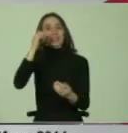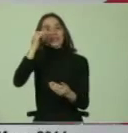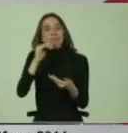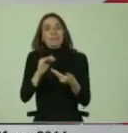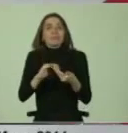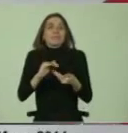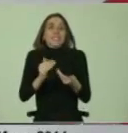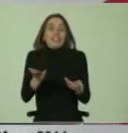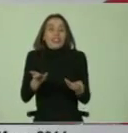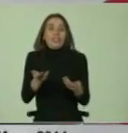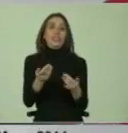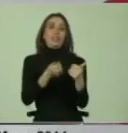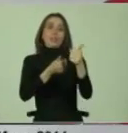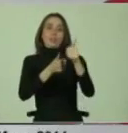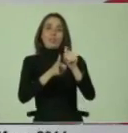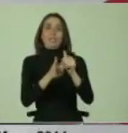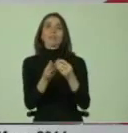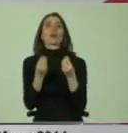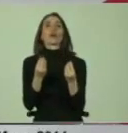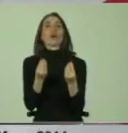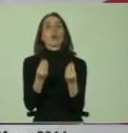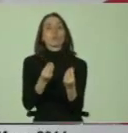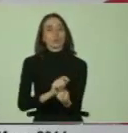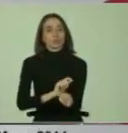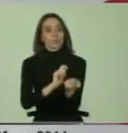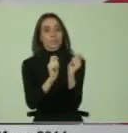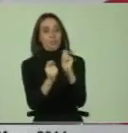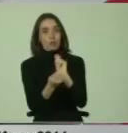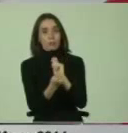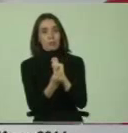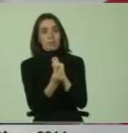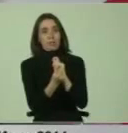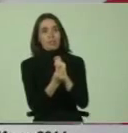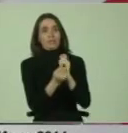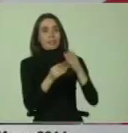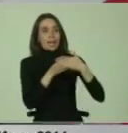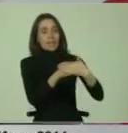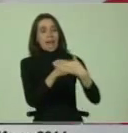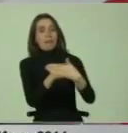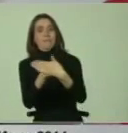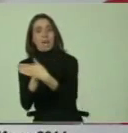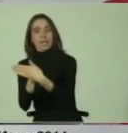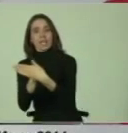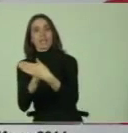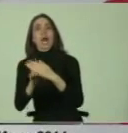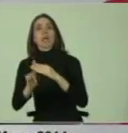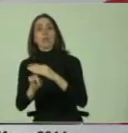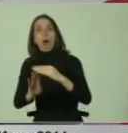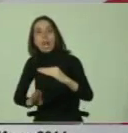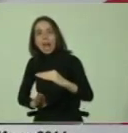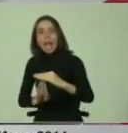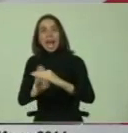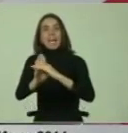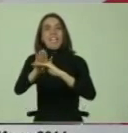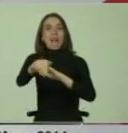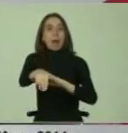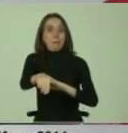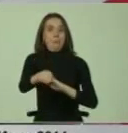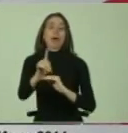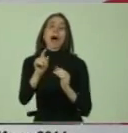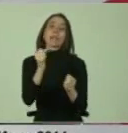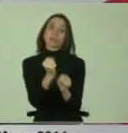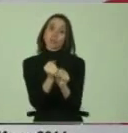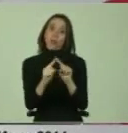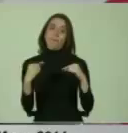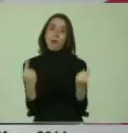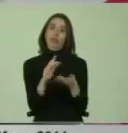pero creo que el desafío es cómo convertimos estas barreras en rampas y eso es una tarea de todos, aunque